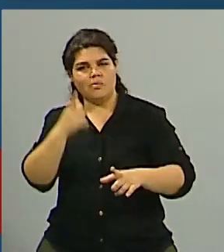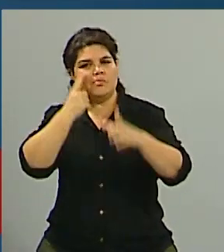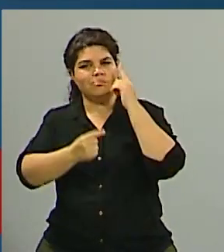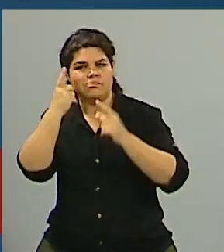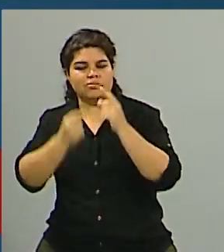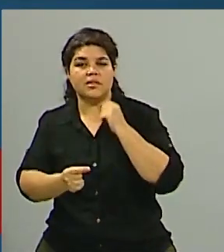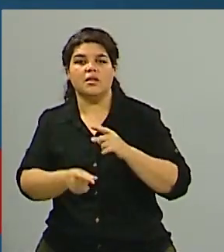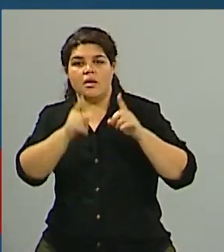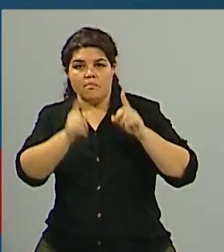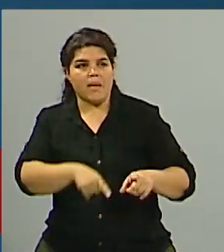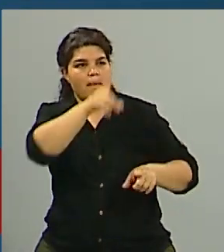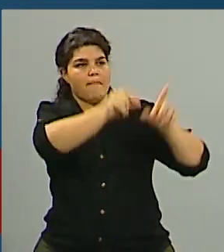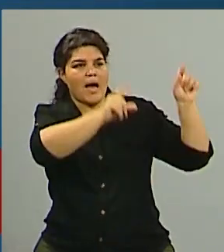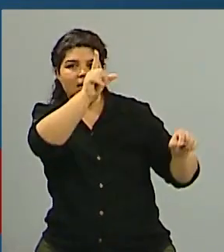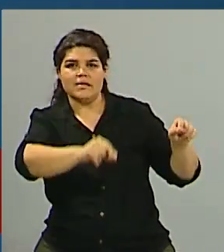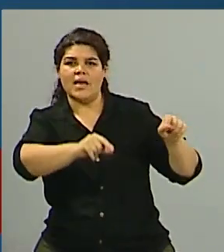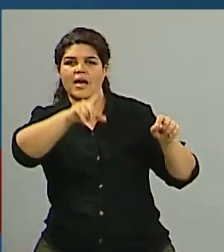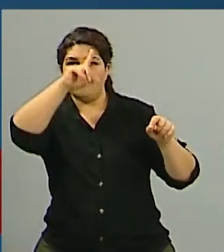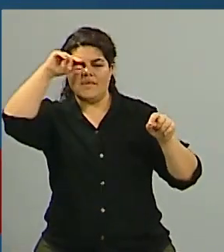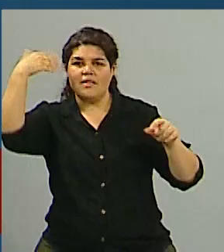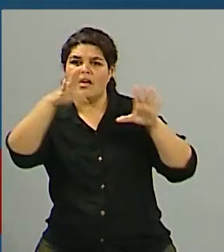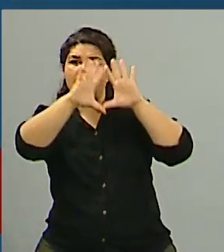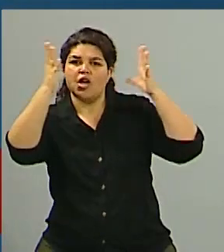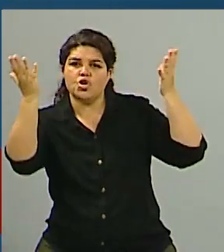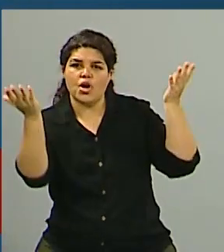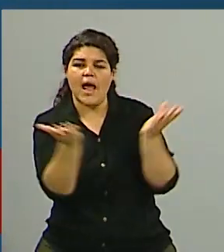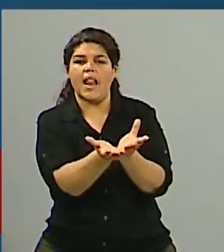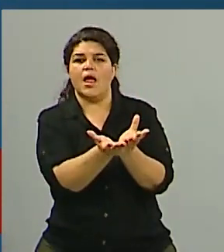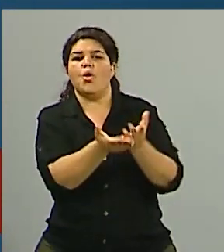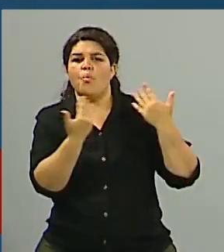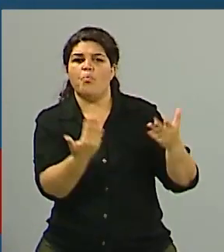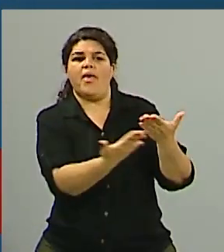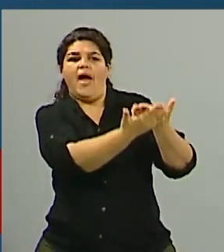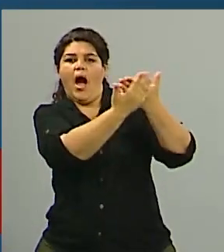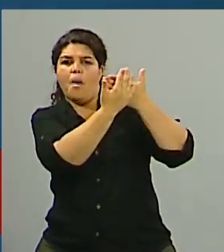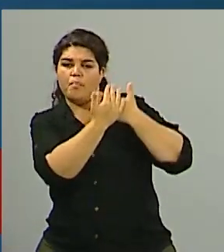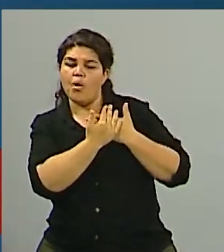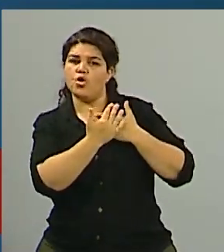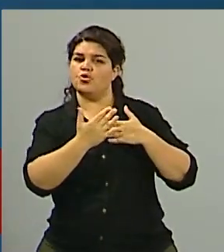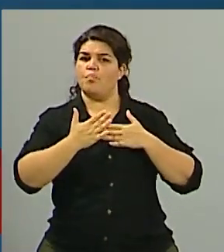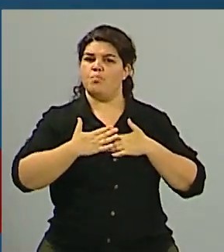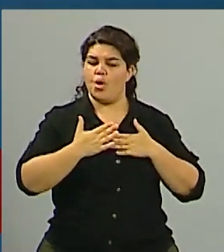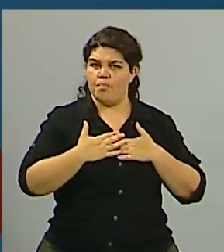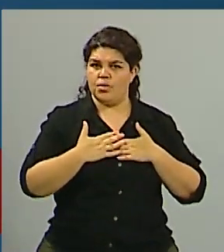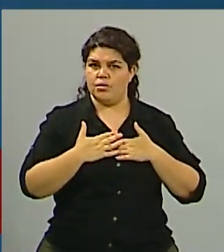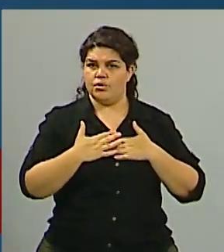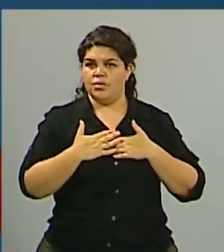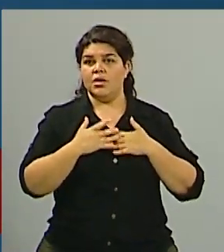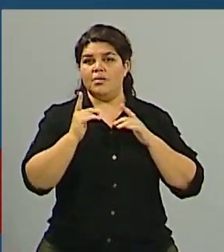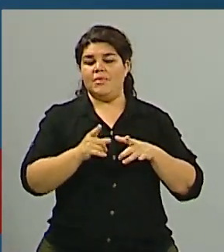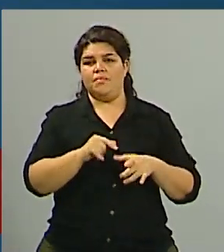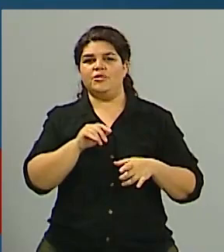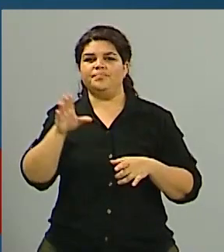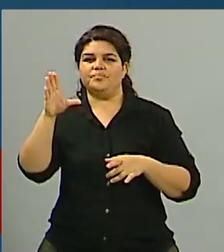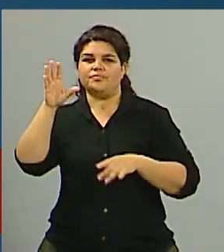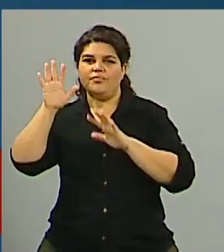internacional buscando aprovechar los escenarios internacionales que presionan sobre la parte que incumple en este caso que es la parte británica.